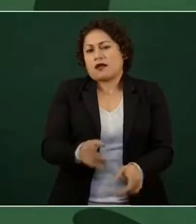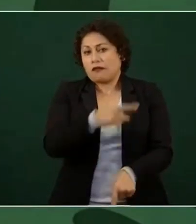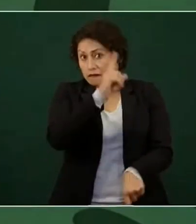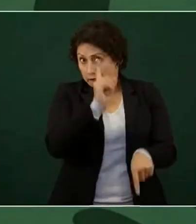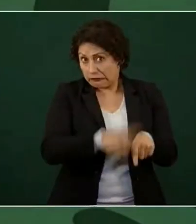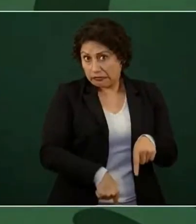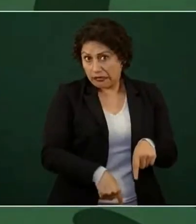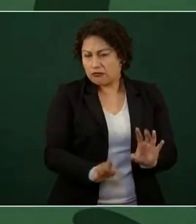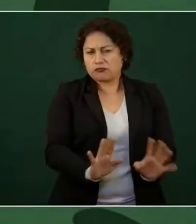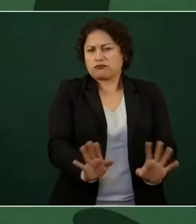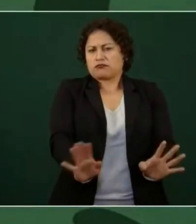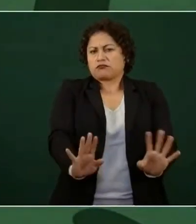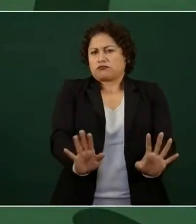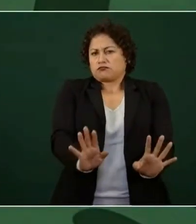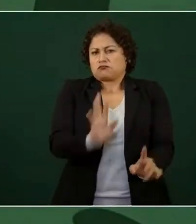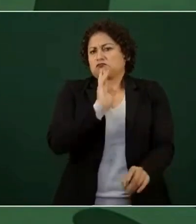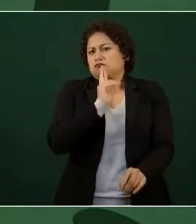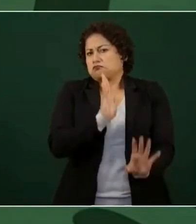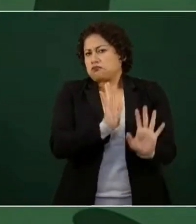mejor?